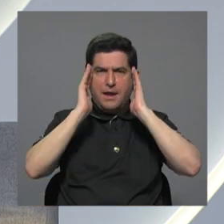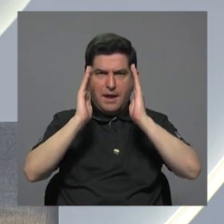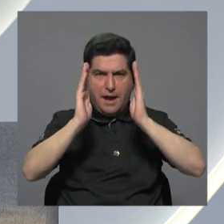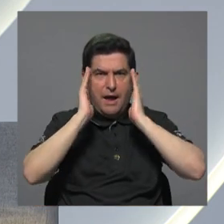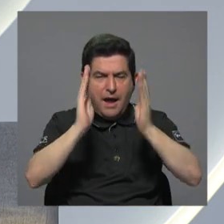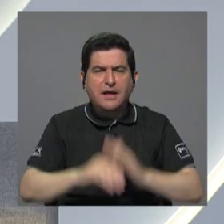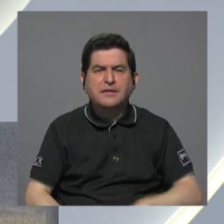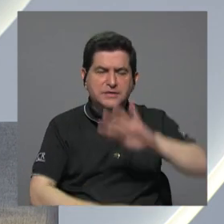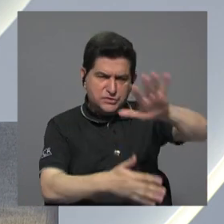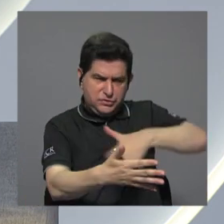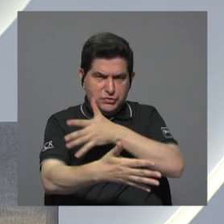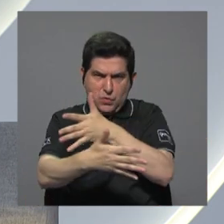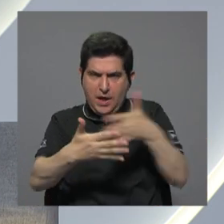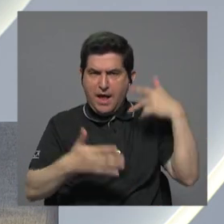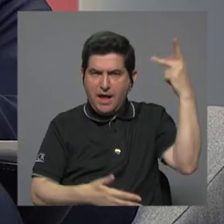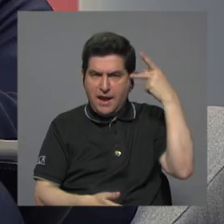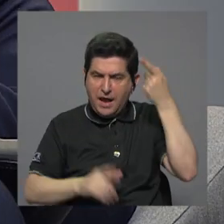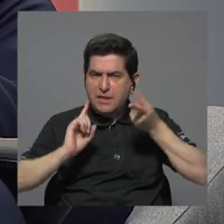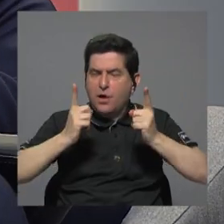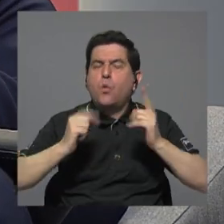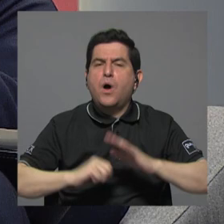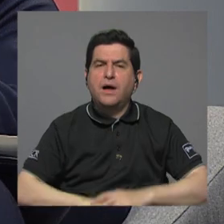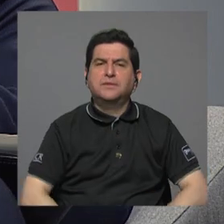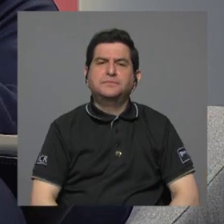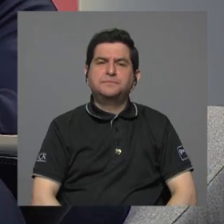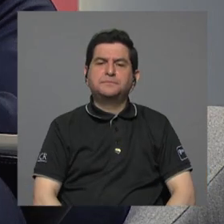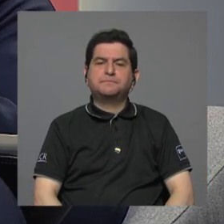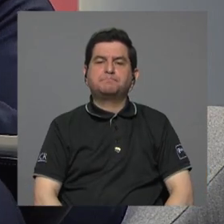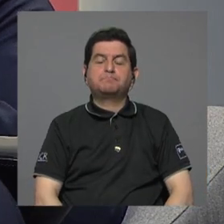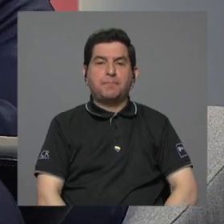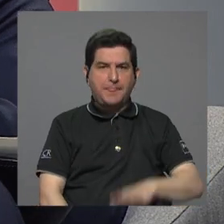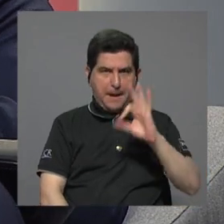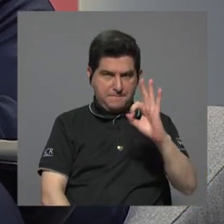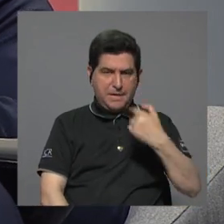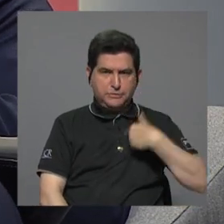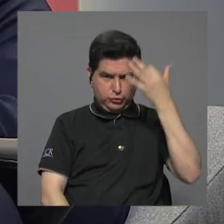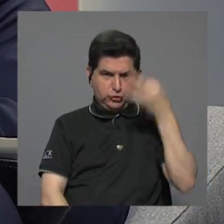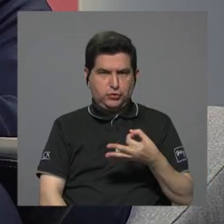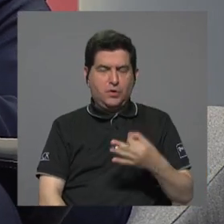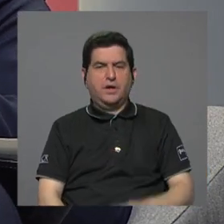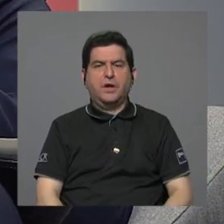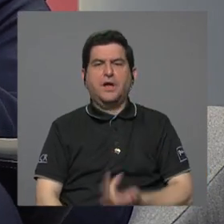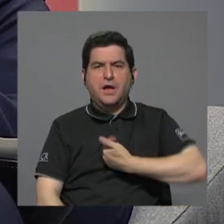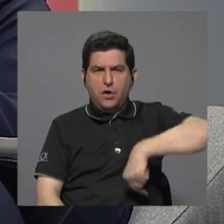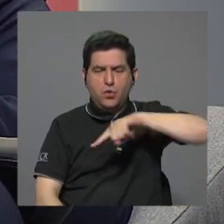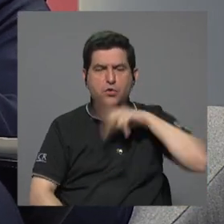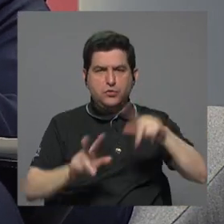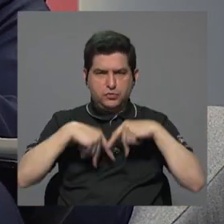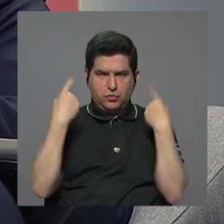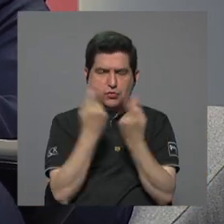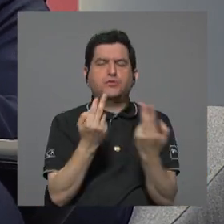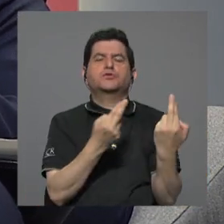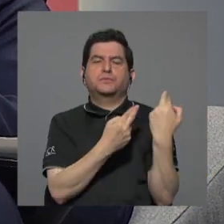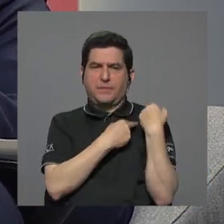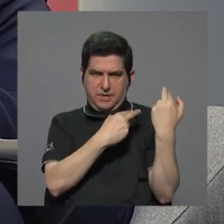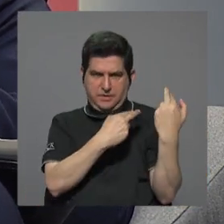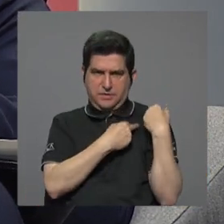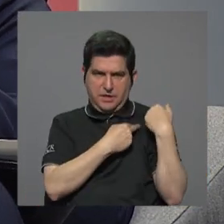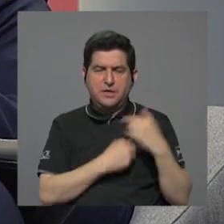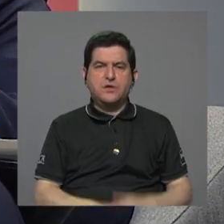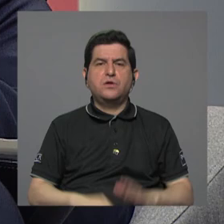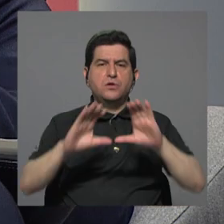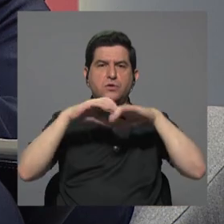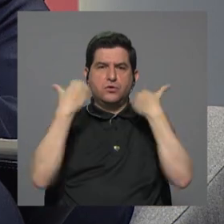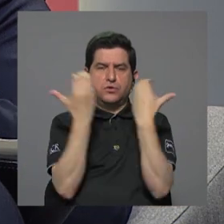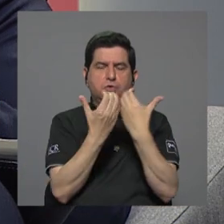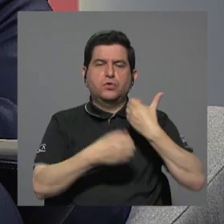dentro de su agenda política? Bueno, vamos a ver, yo creo que nosotros como un partido que tiene responsabilidad en un consejo